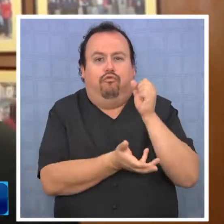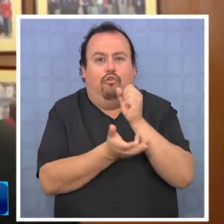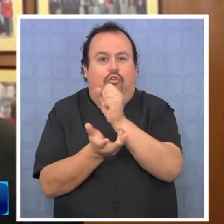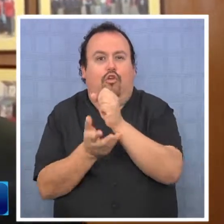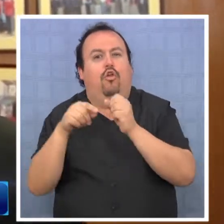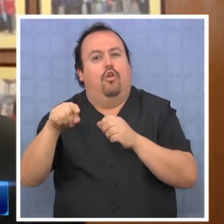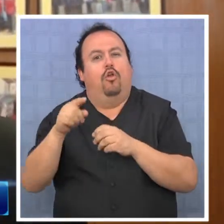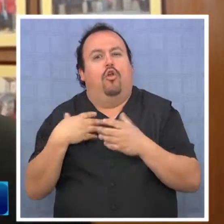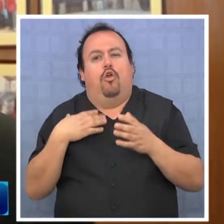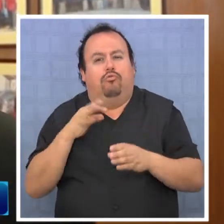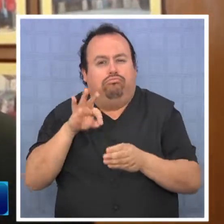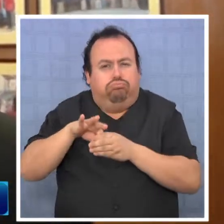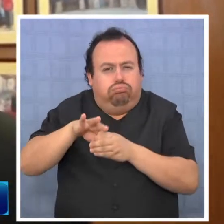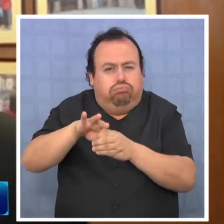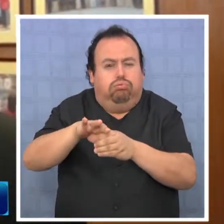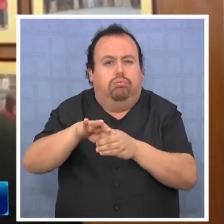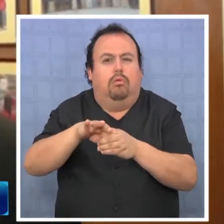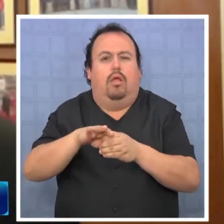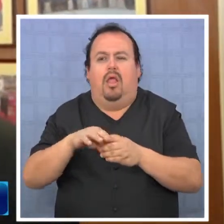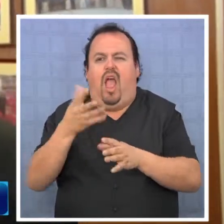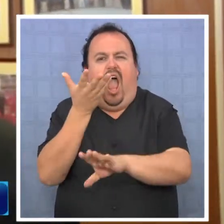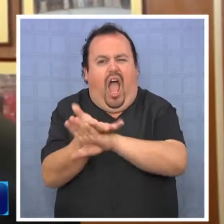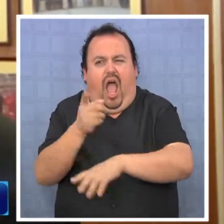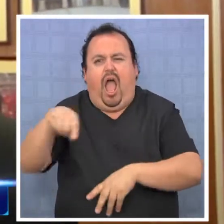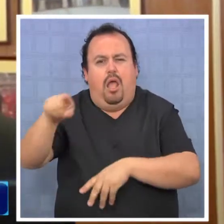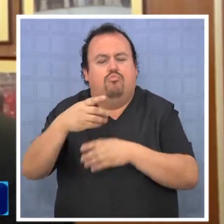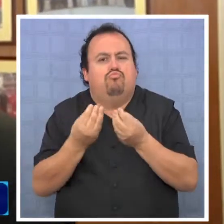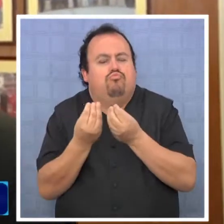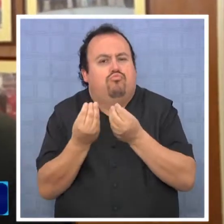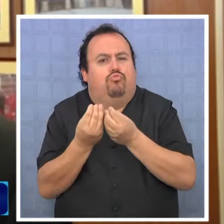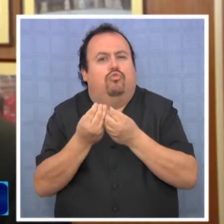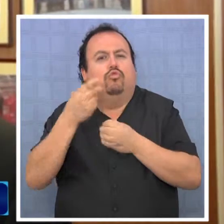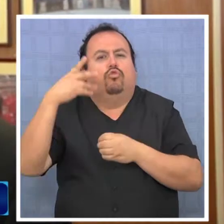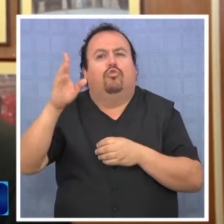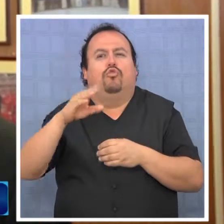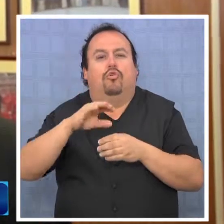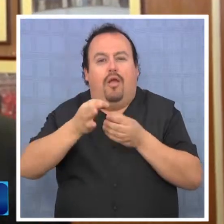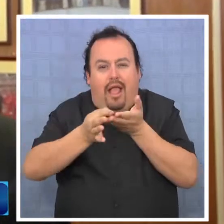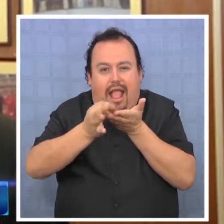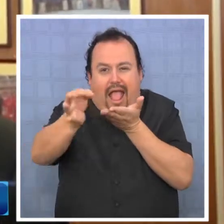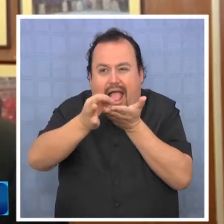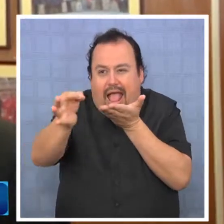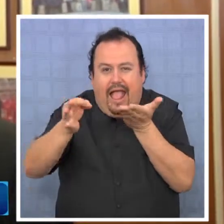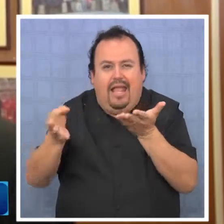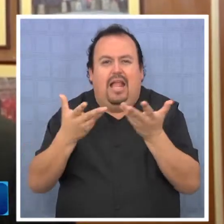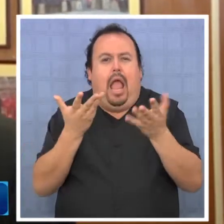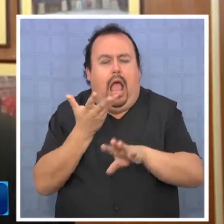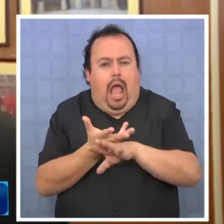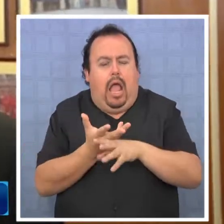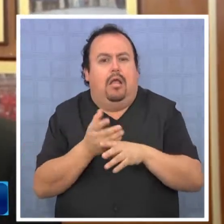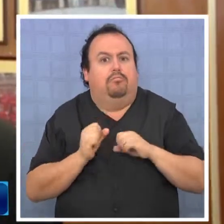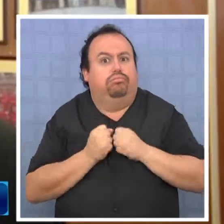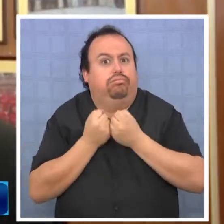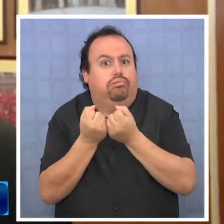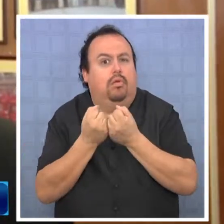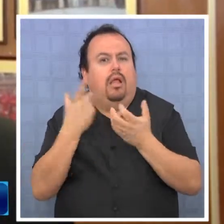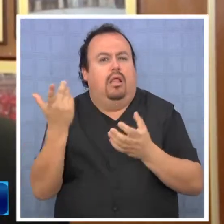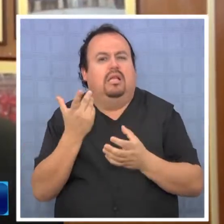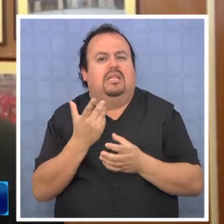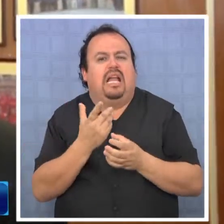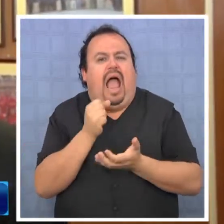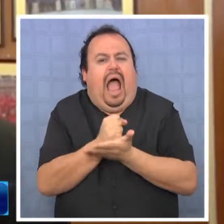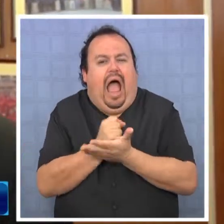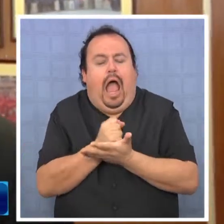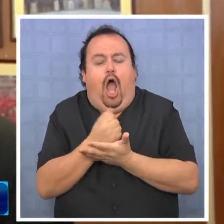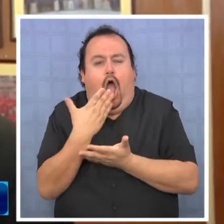fondos para que nuestros pequeños agricultores, que tenemos grandes potencialidades, lo decían, las quebradas, tenemos productos orgánicos, tenemos ajo, que son muy apetecidos,